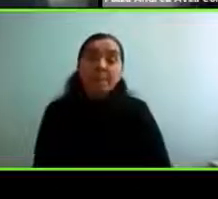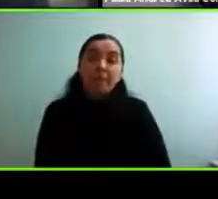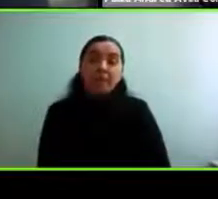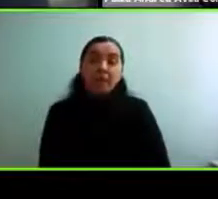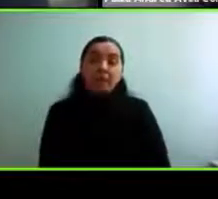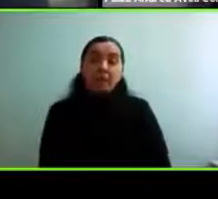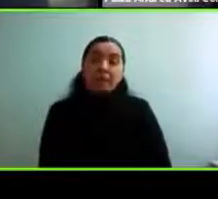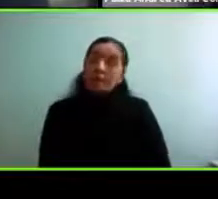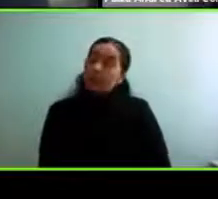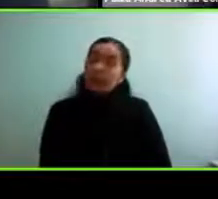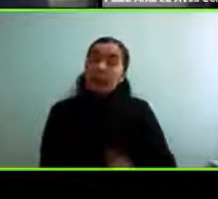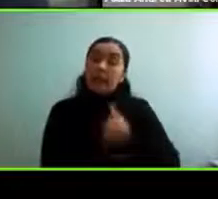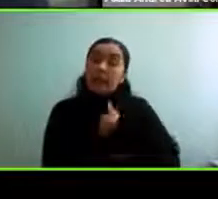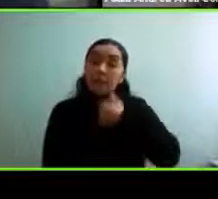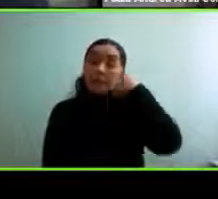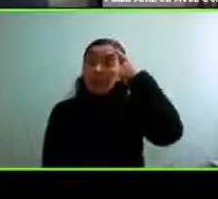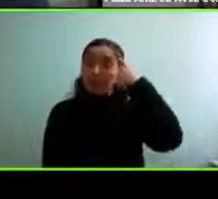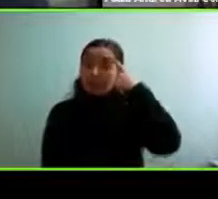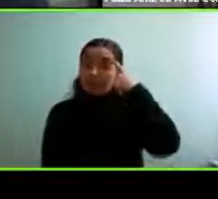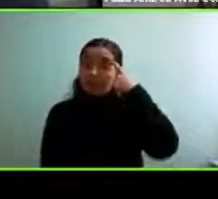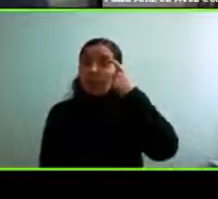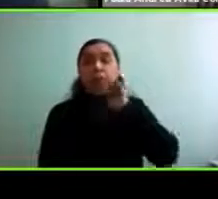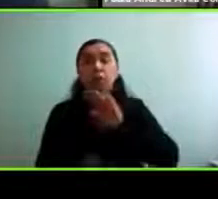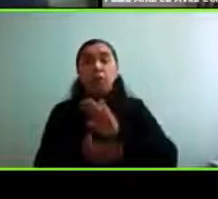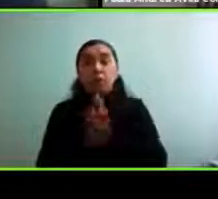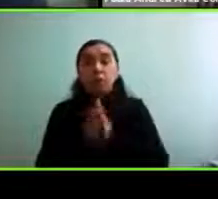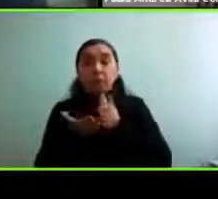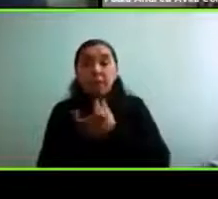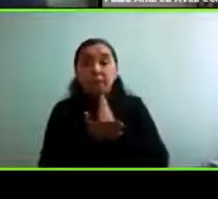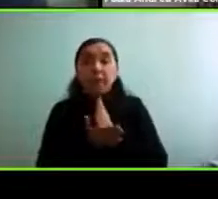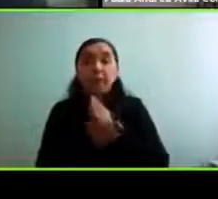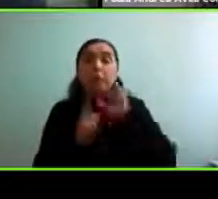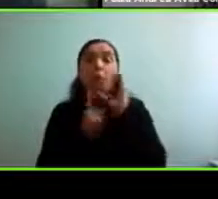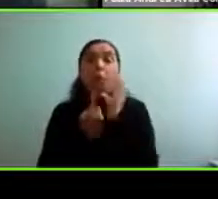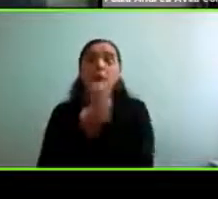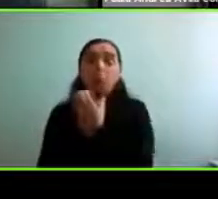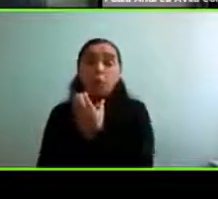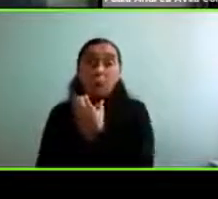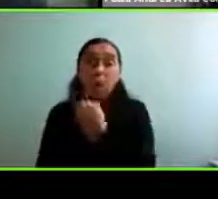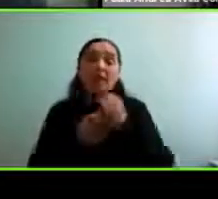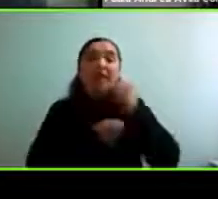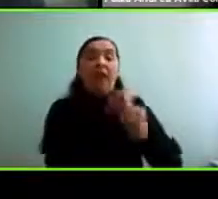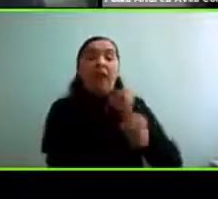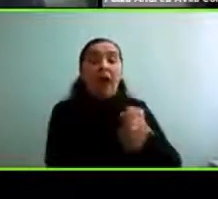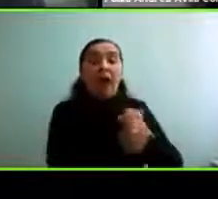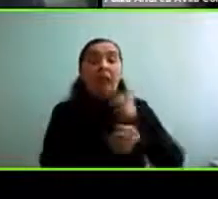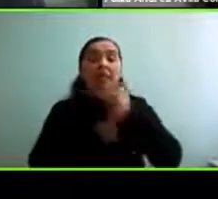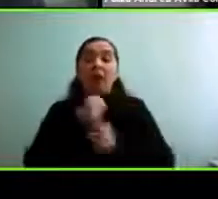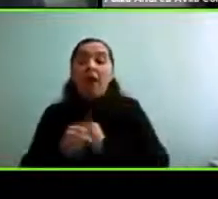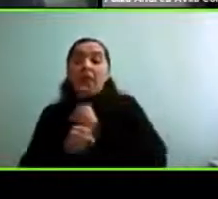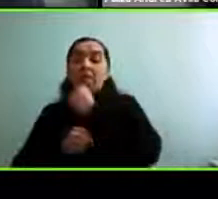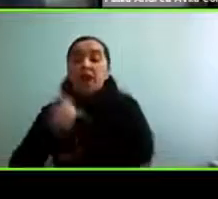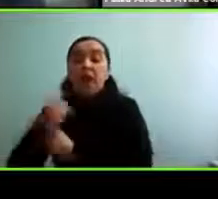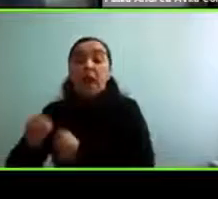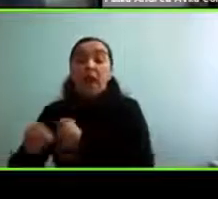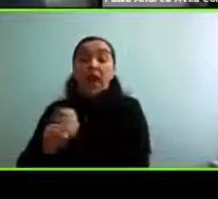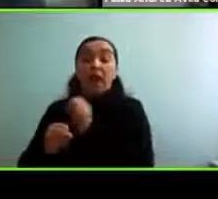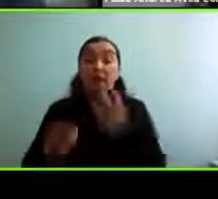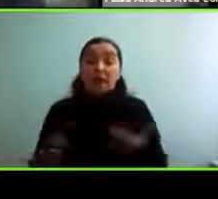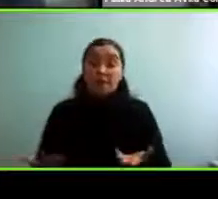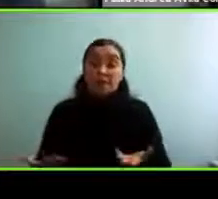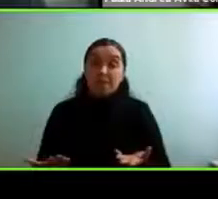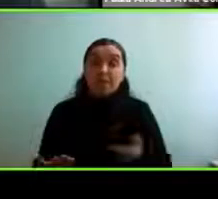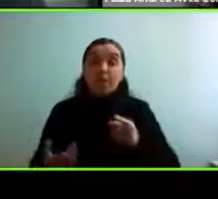todo parte por esta cultura edadista en la que vivimos, entonces, también van a ser los